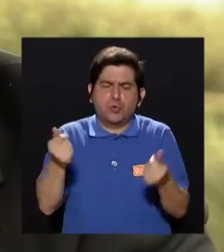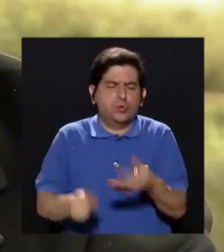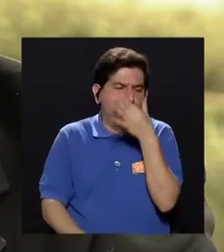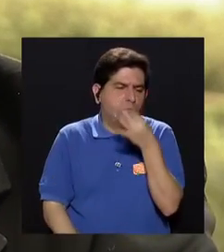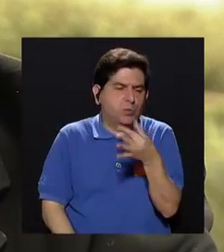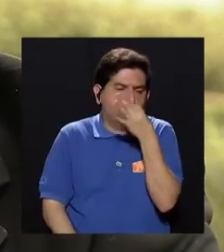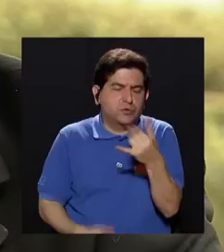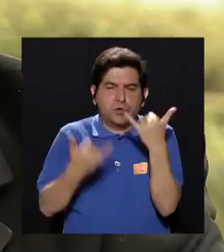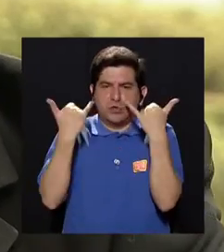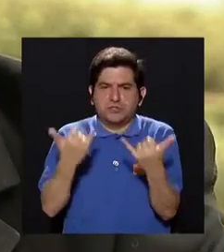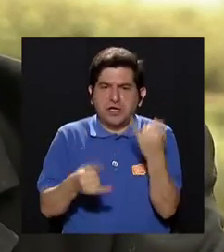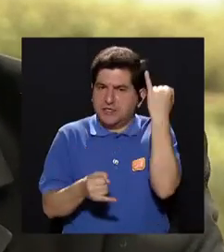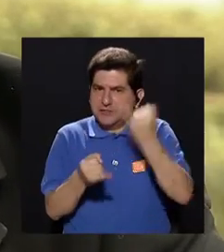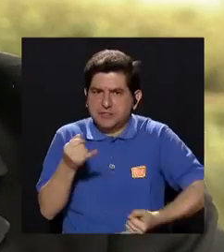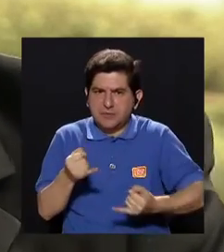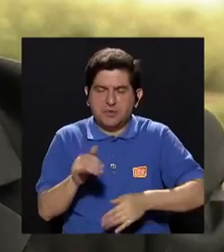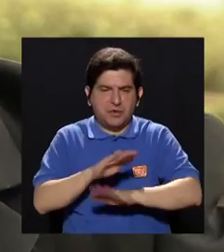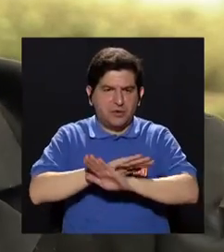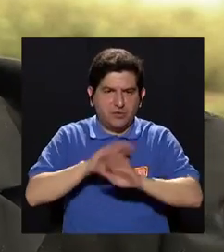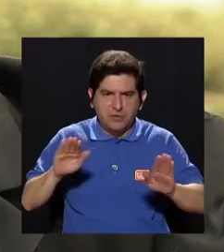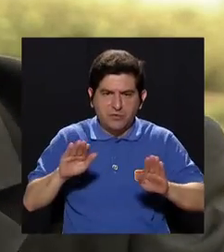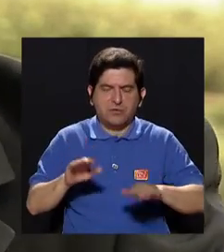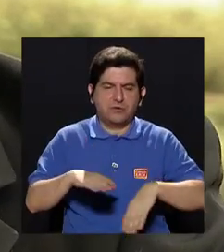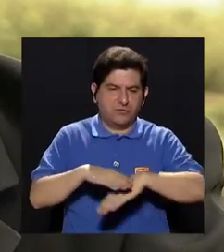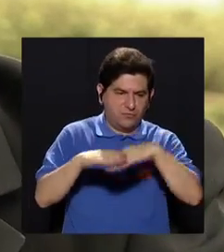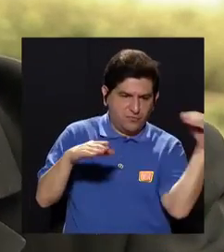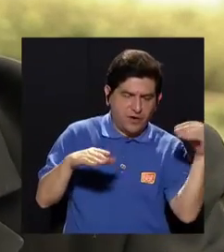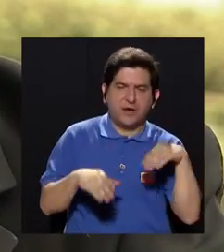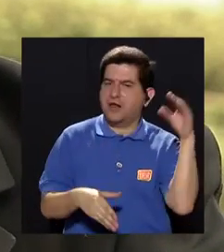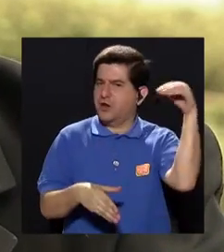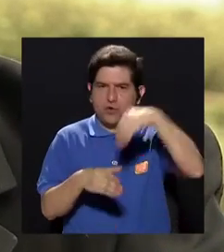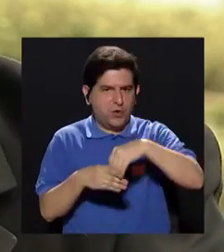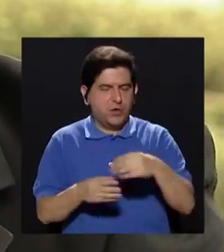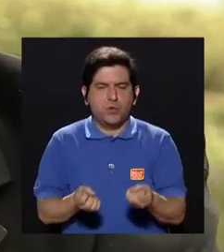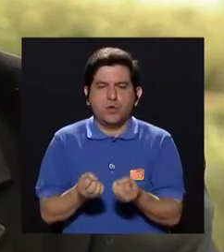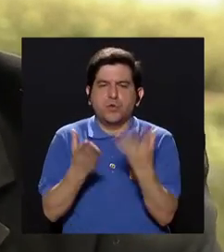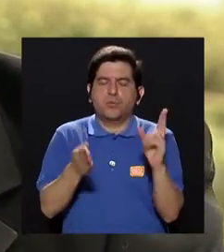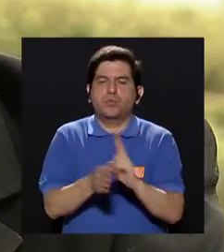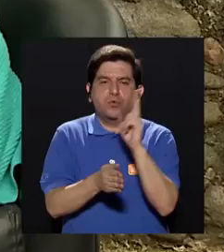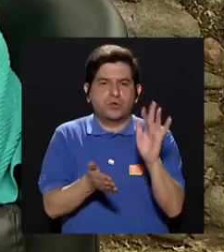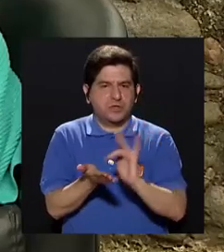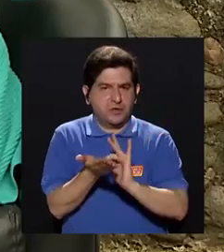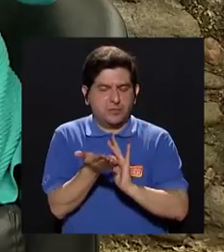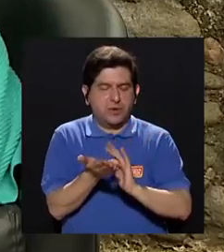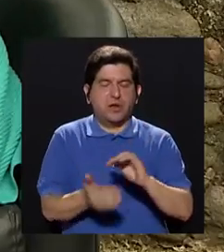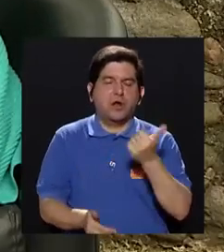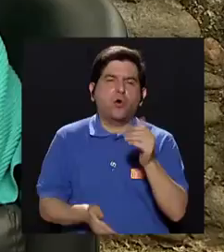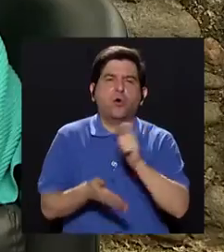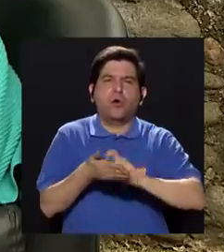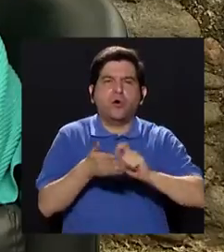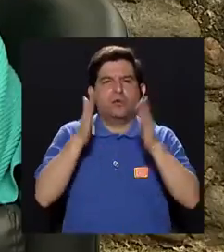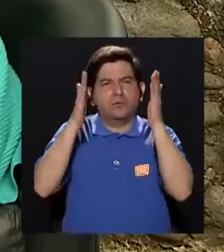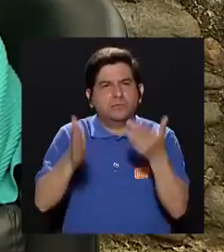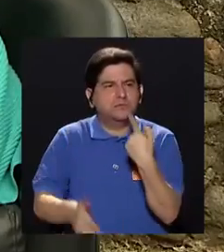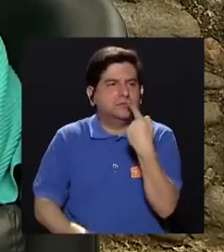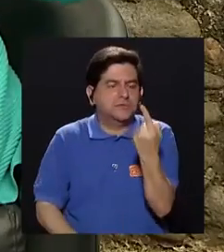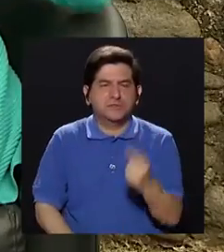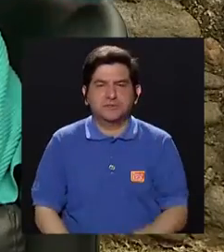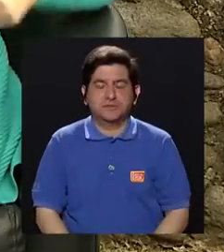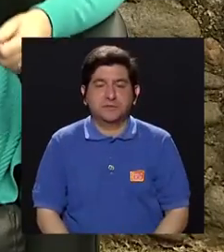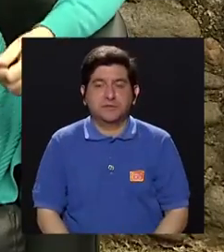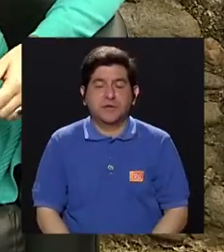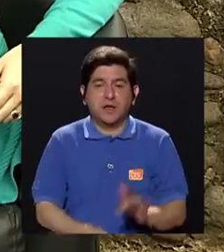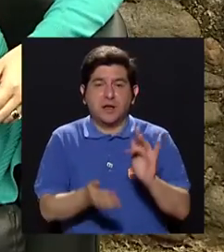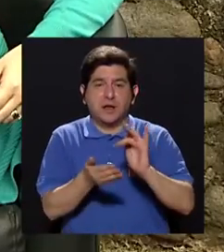para resolver la gripe, resuelves y se va. Entonces, ese no se incluye dentro de la polimedicación. O también hay autores que dicen